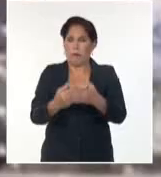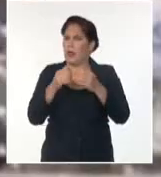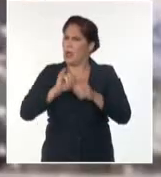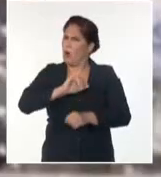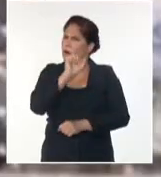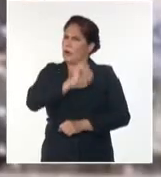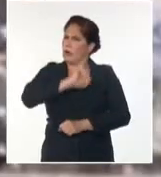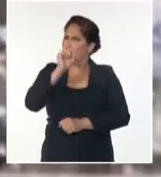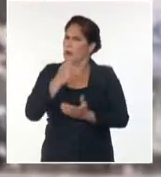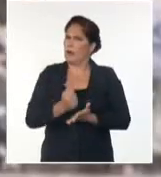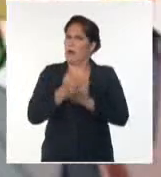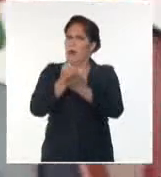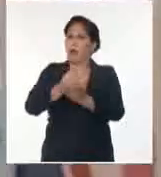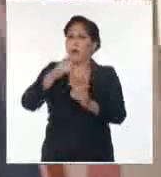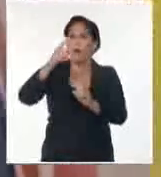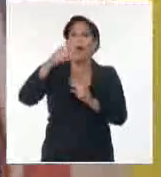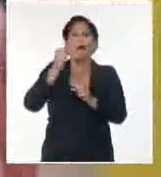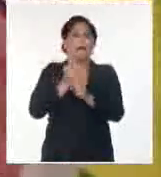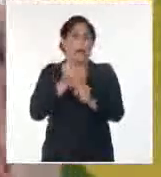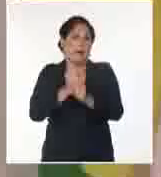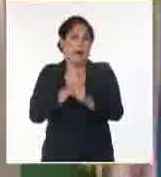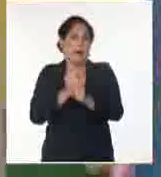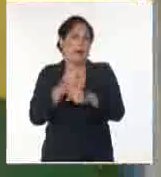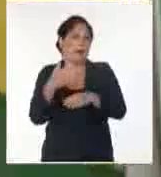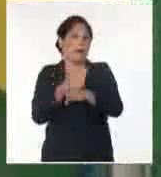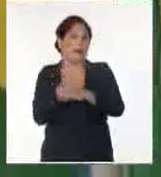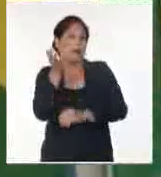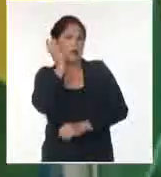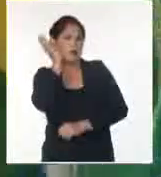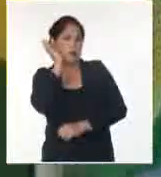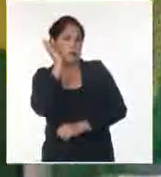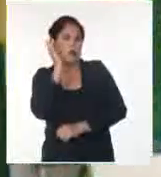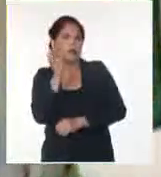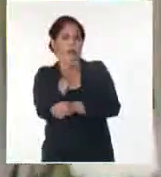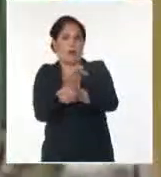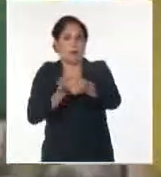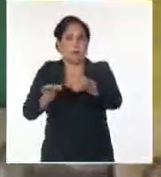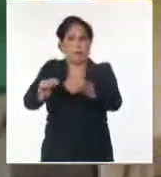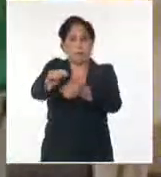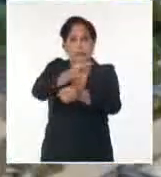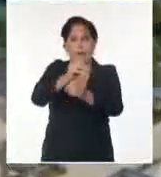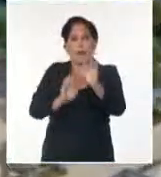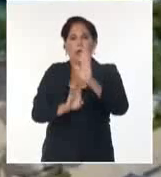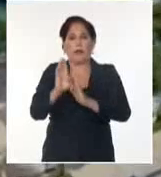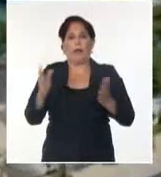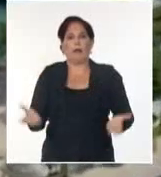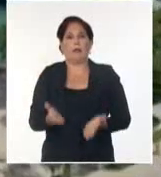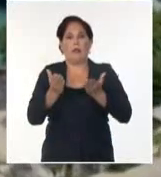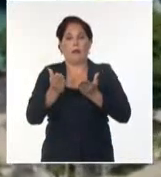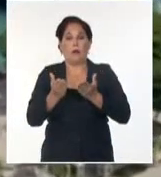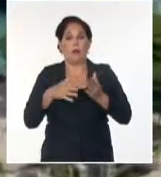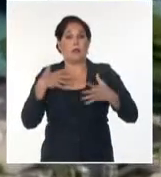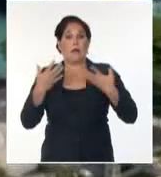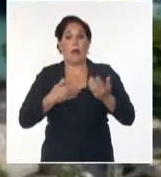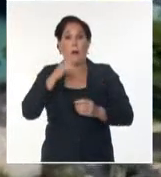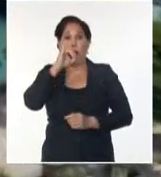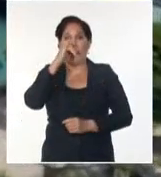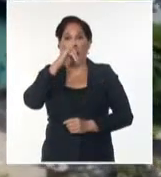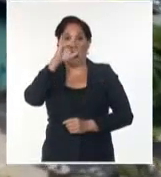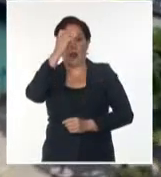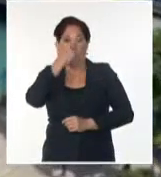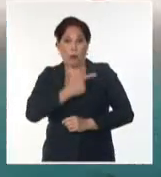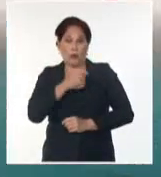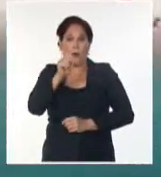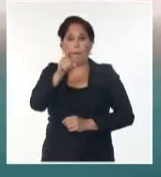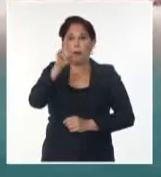contribución a los trabajos de las conferencias de la ONU sobre los pequeños estados insulares en desarrollo celebradas en Barbados en 1994,